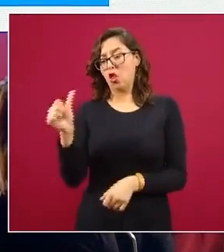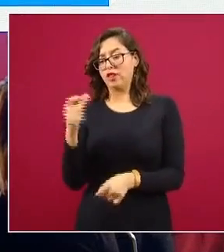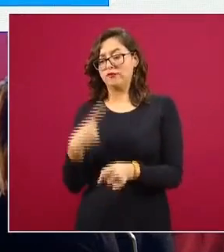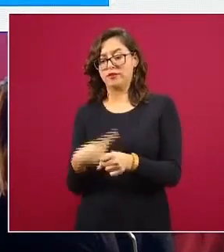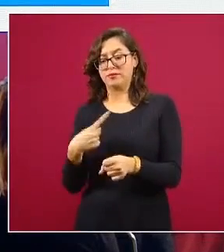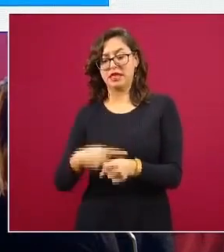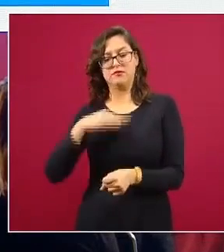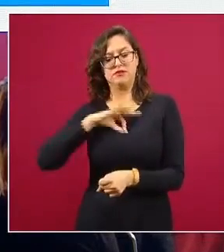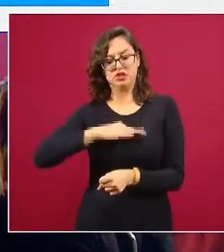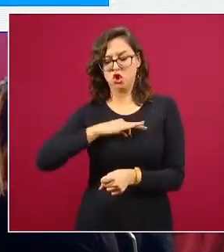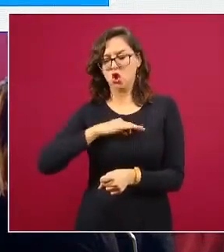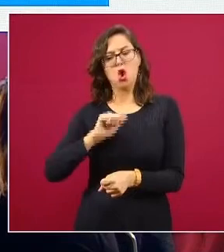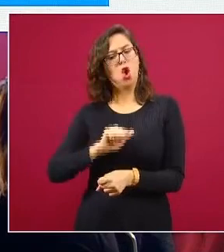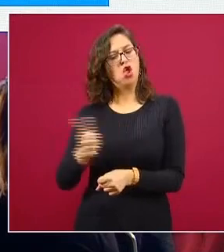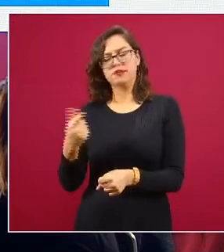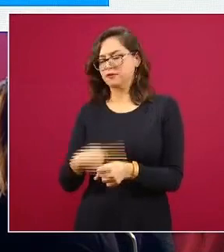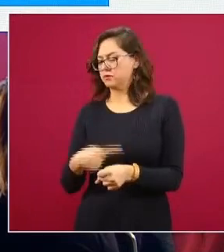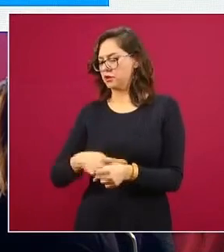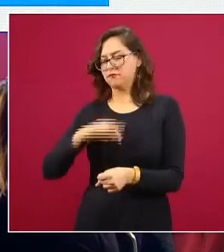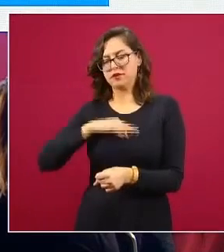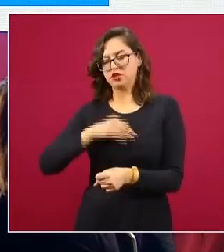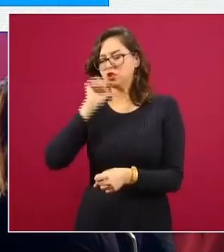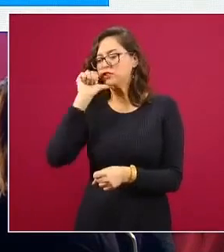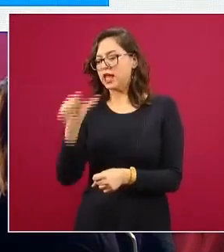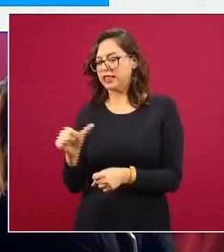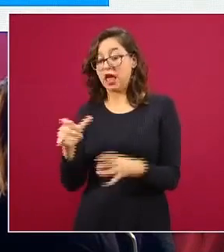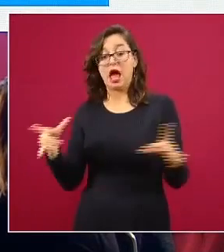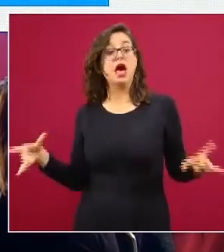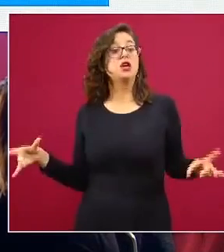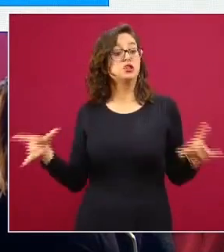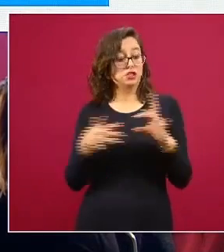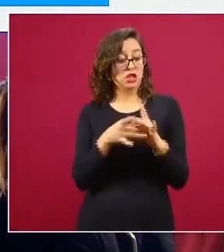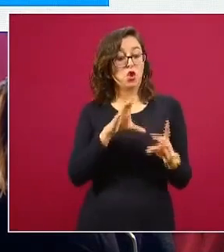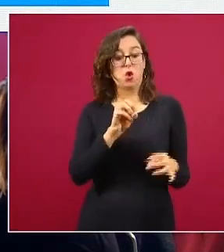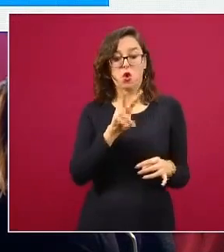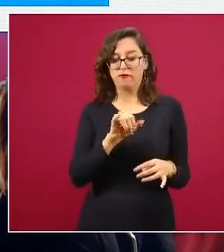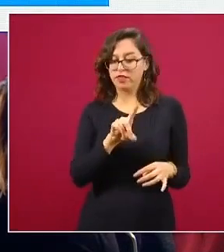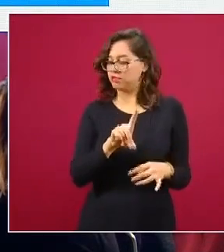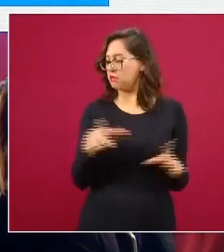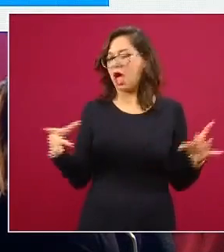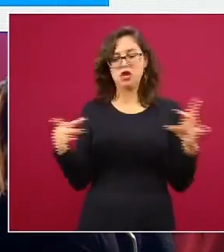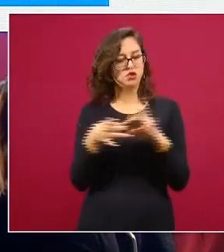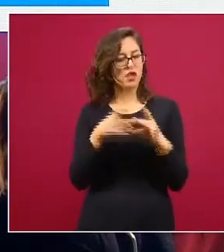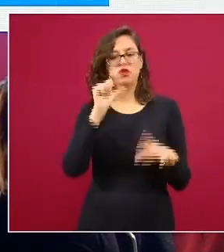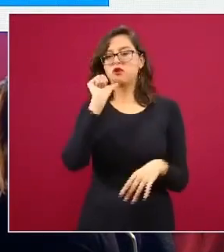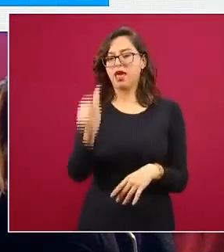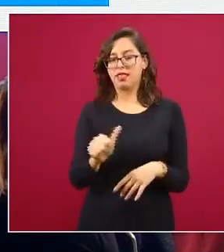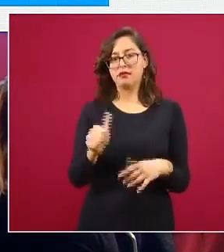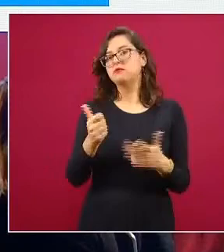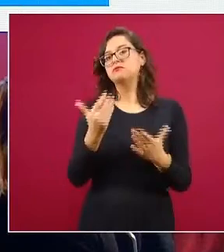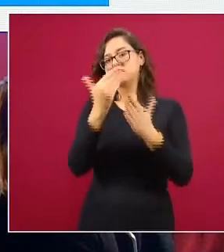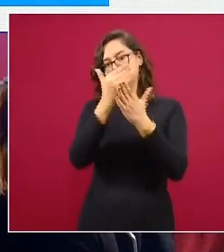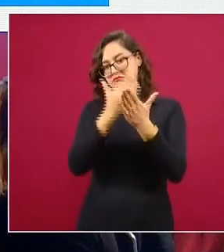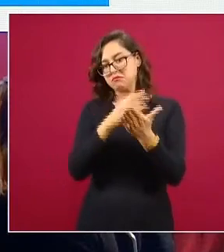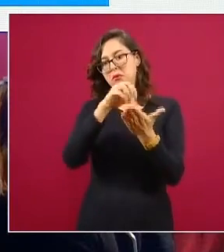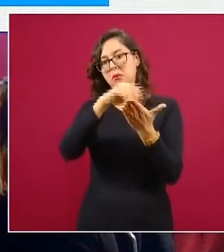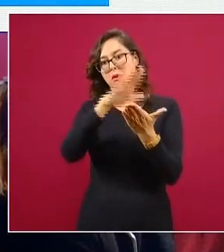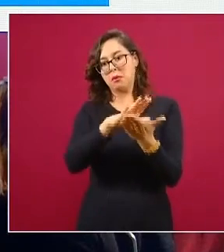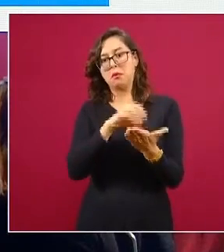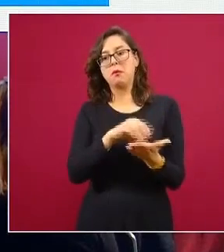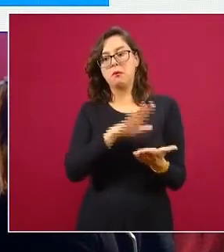infecciosas asociadas directa indirectamente u otras cosas cabe resaltar que estamos